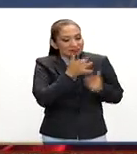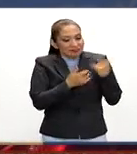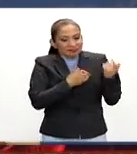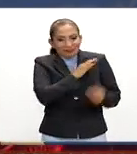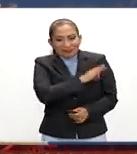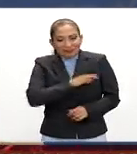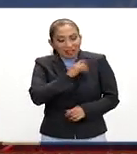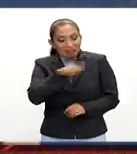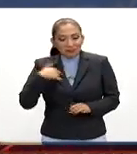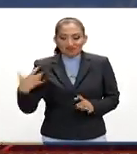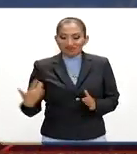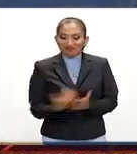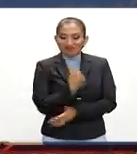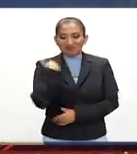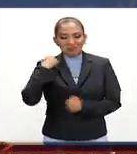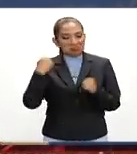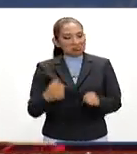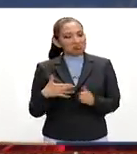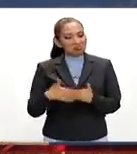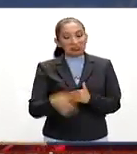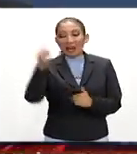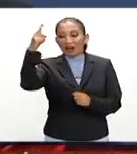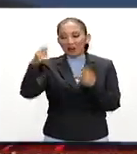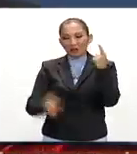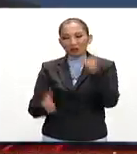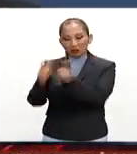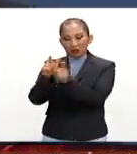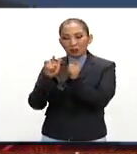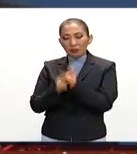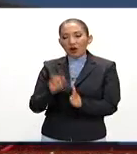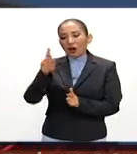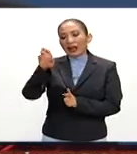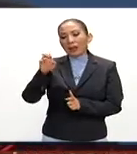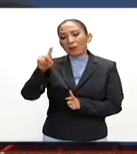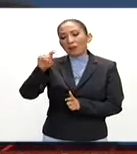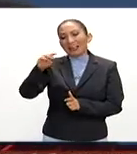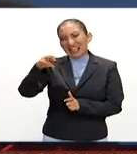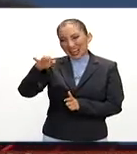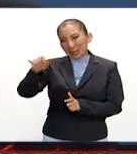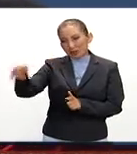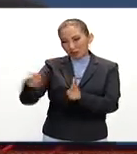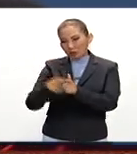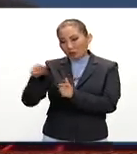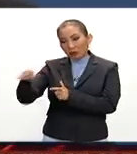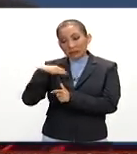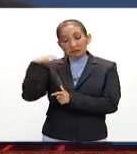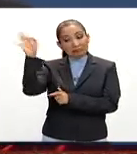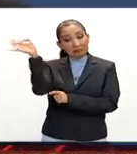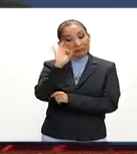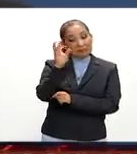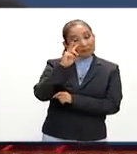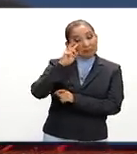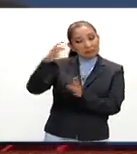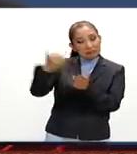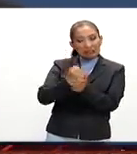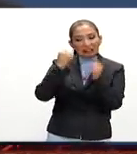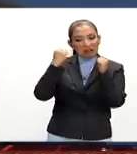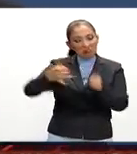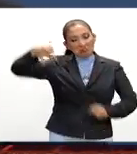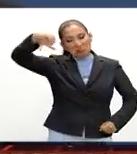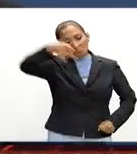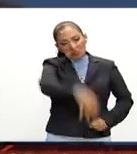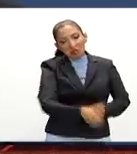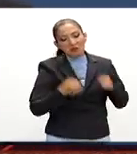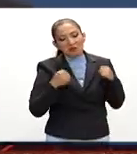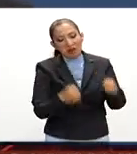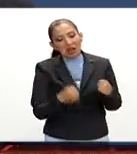consolida su victoria. Algunos republicanos incluso ya están concediendo que probablemente esto podría ser un triunfo arrollador de los